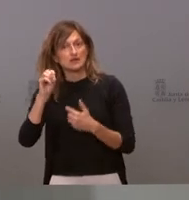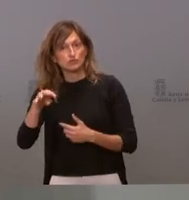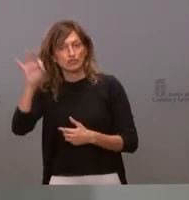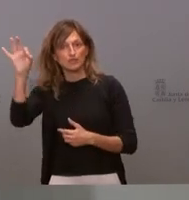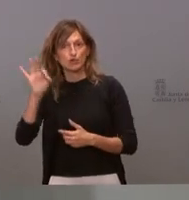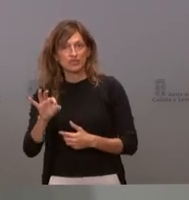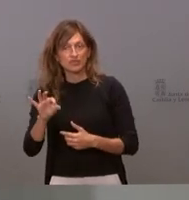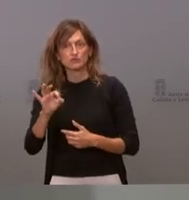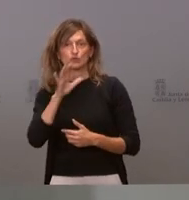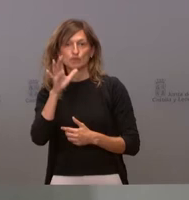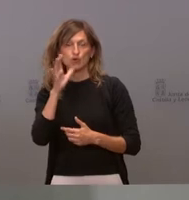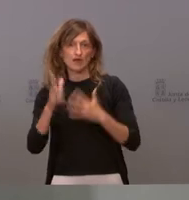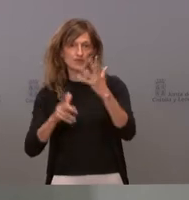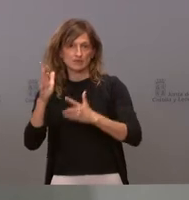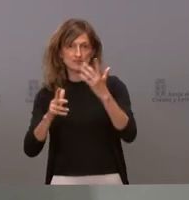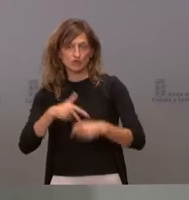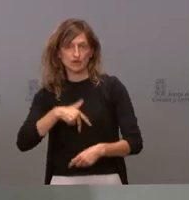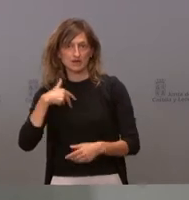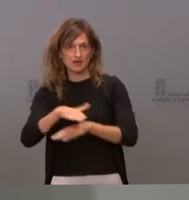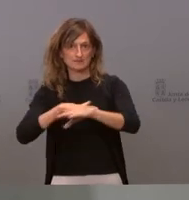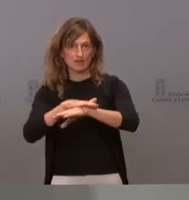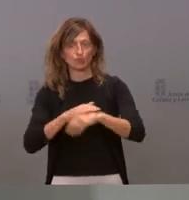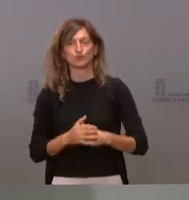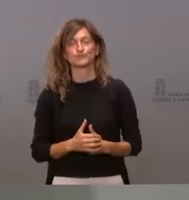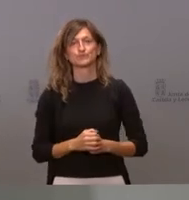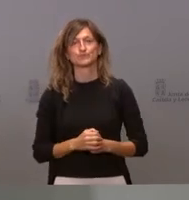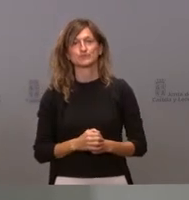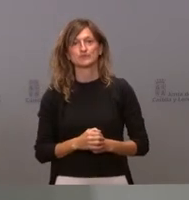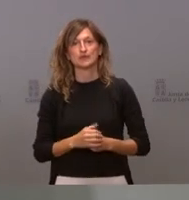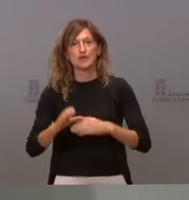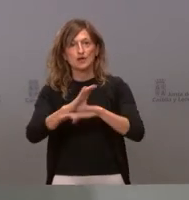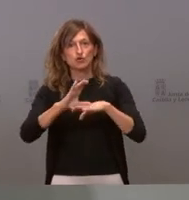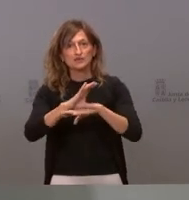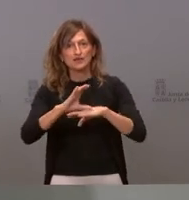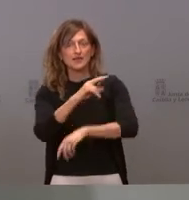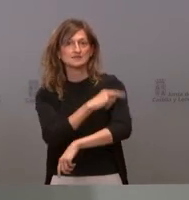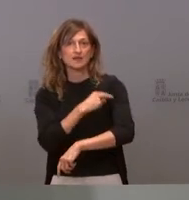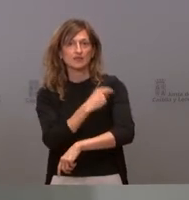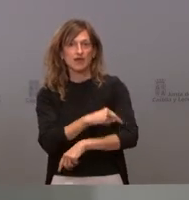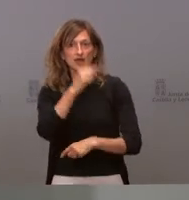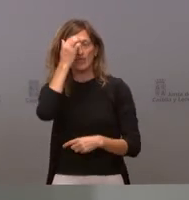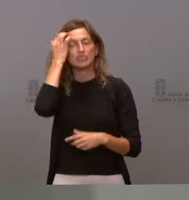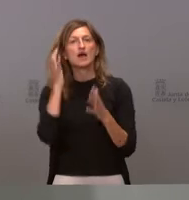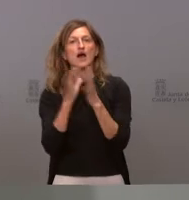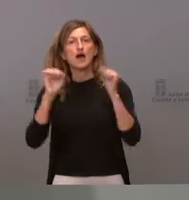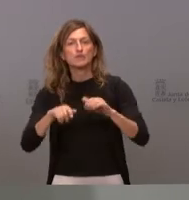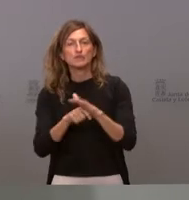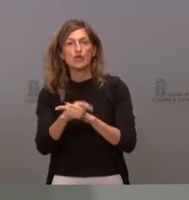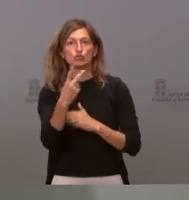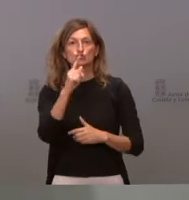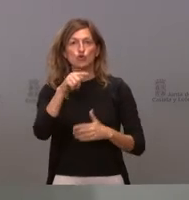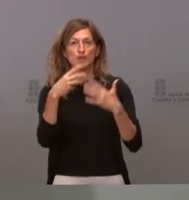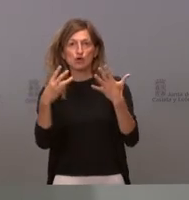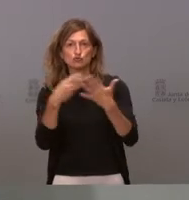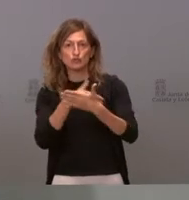% por la Administración General del Estado. La Consejería de Sanidad aprueba una inversión de 2,8